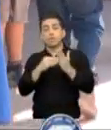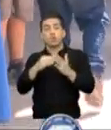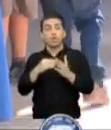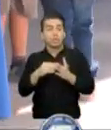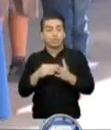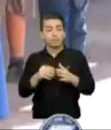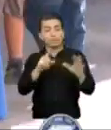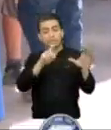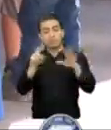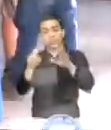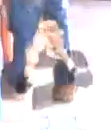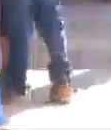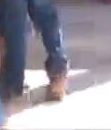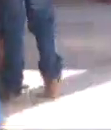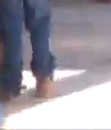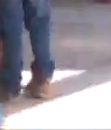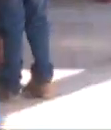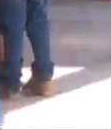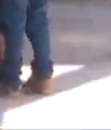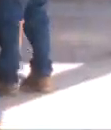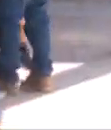.747 dosis administradas.